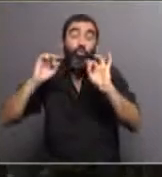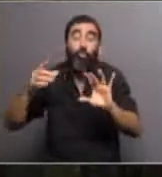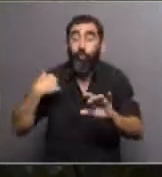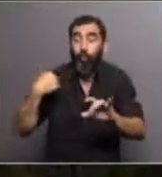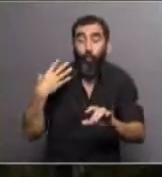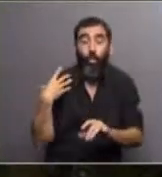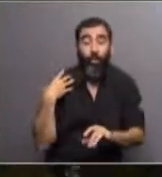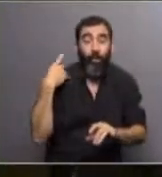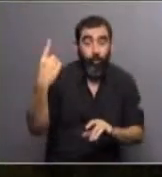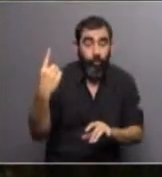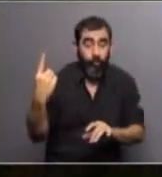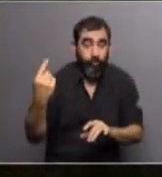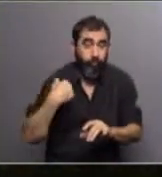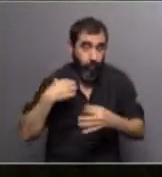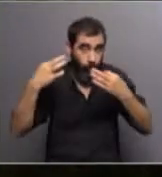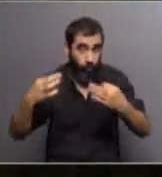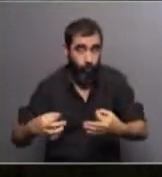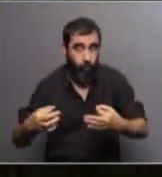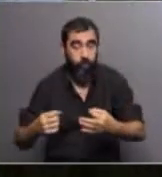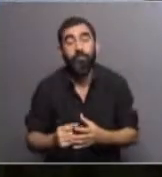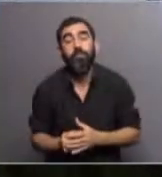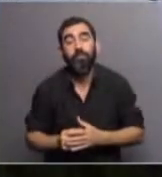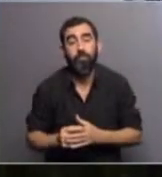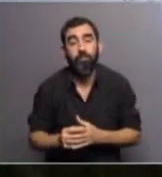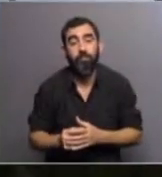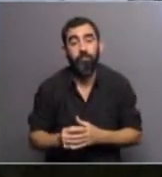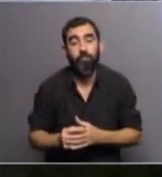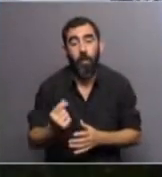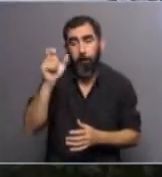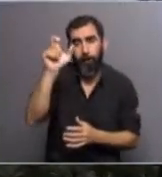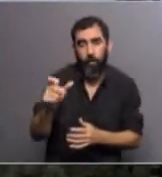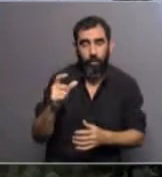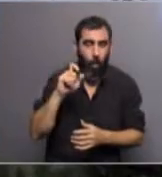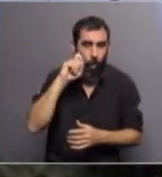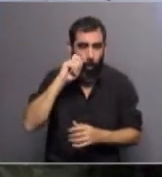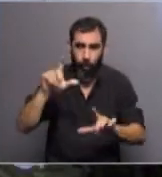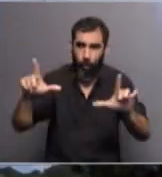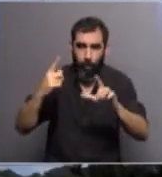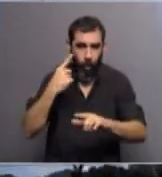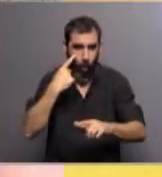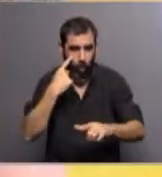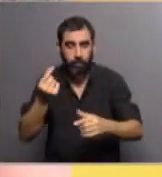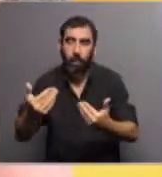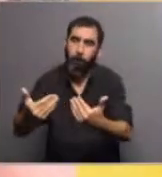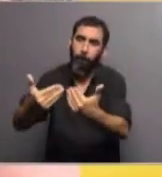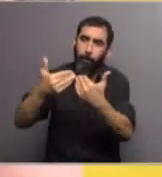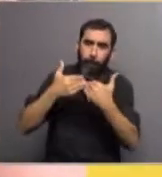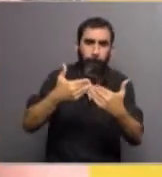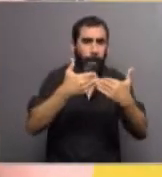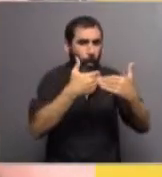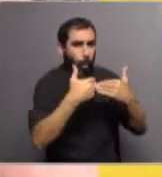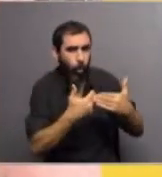ocurre muchas veces, una figura pública, me buscaban en la prensa, me preguntaban y querían